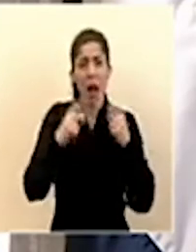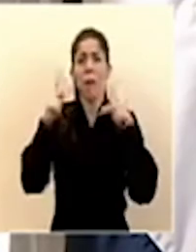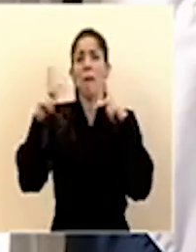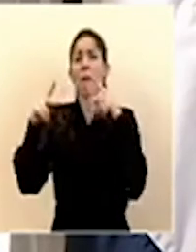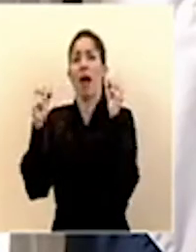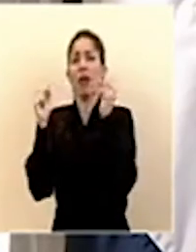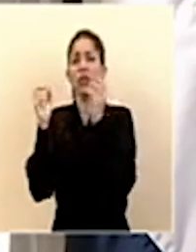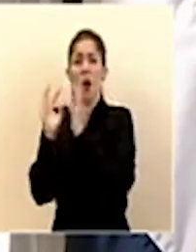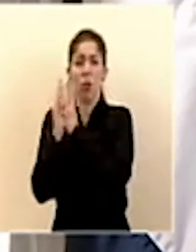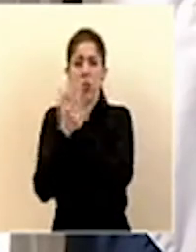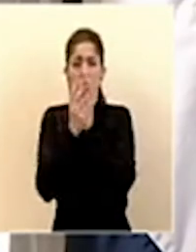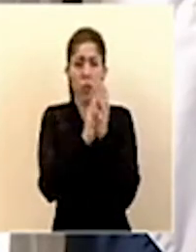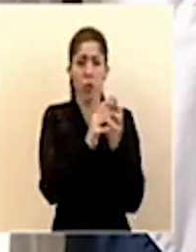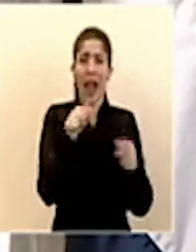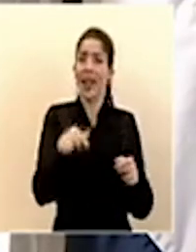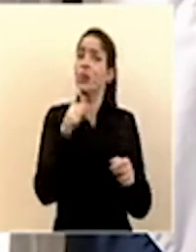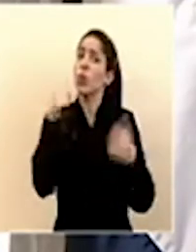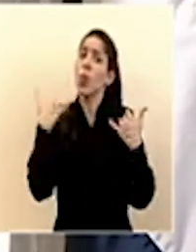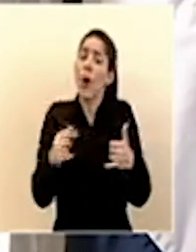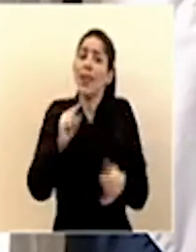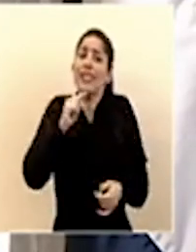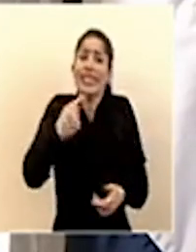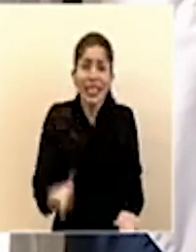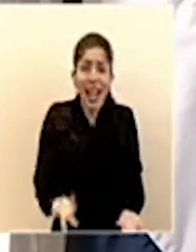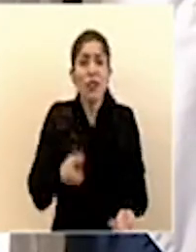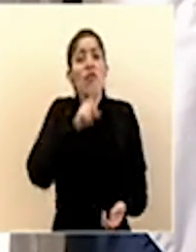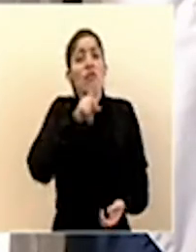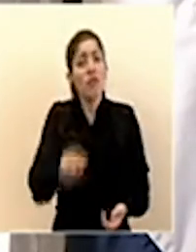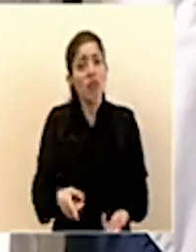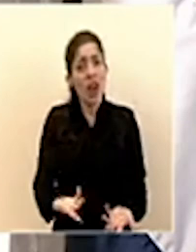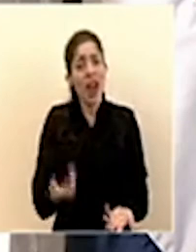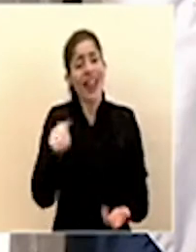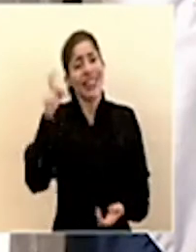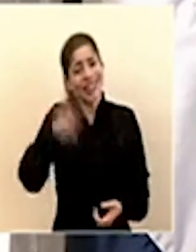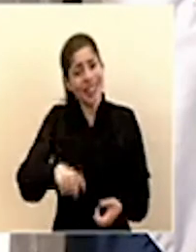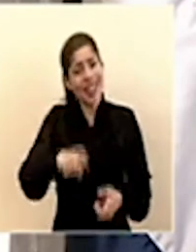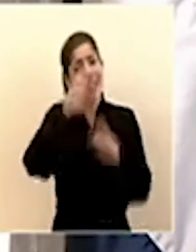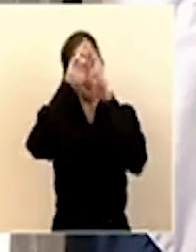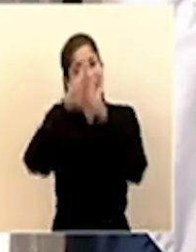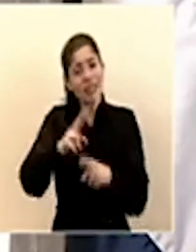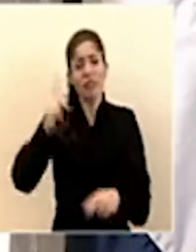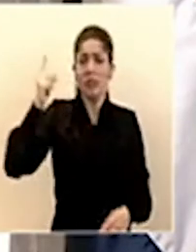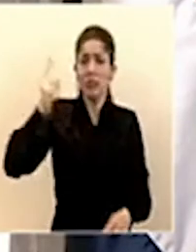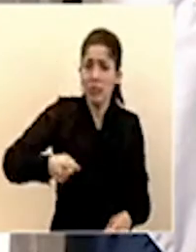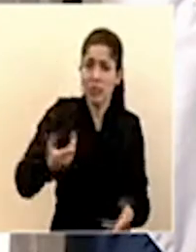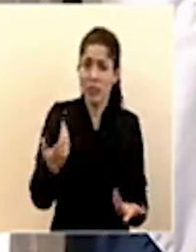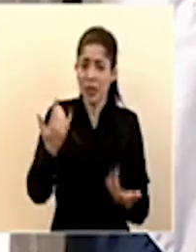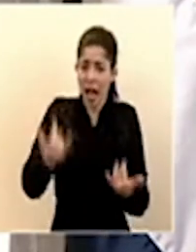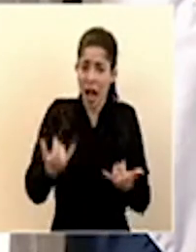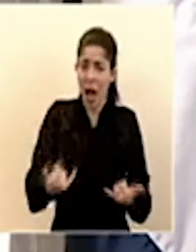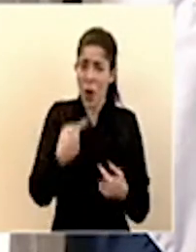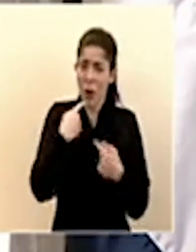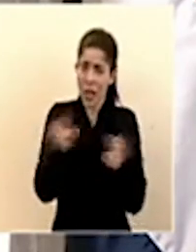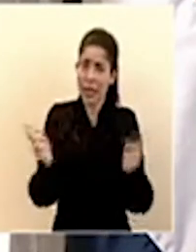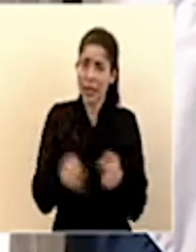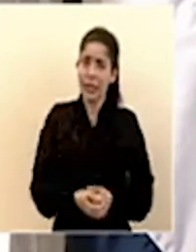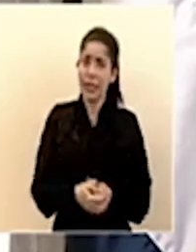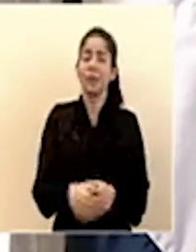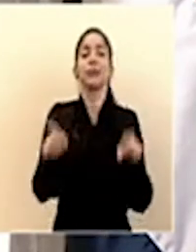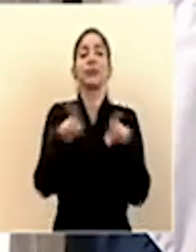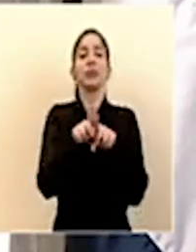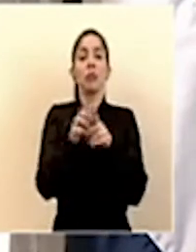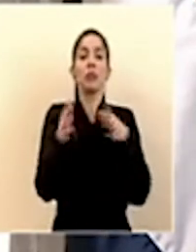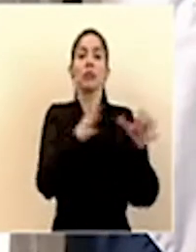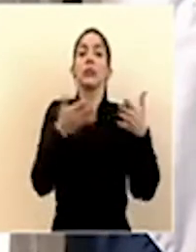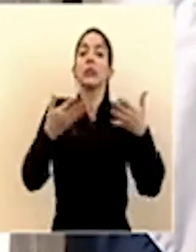personas y esto no es un juego esto es serio esto es verdad es real debemos respetar las instrucciones de lo que se está dando además se